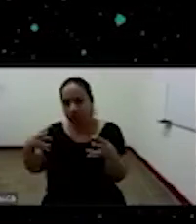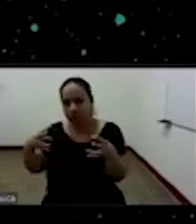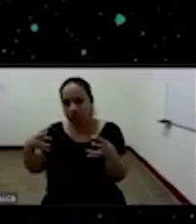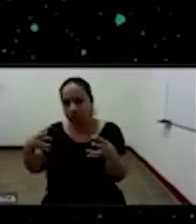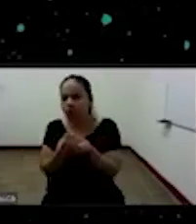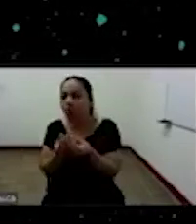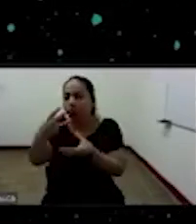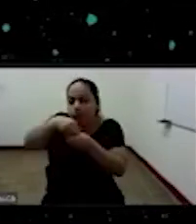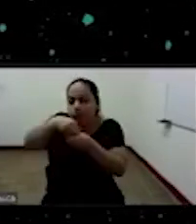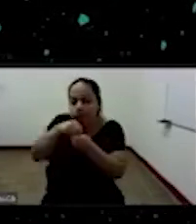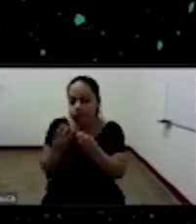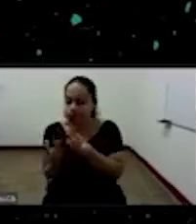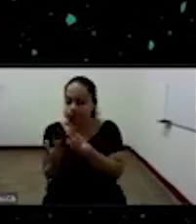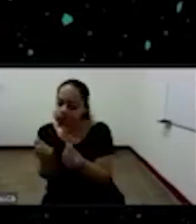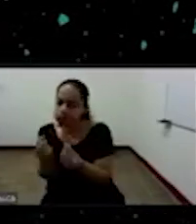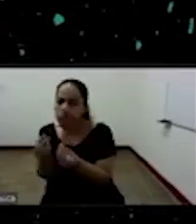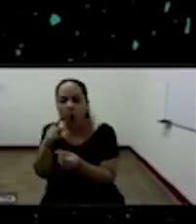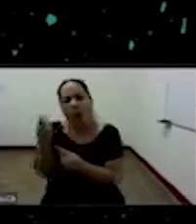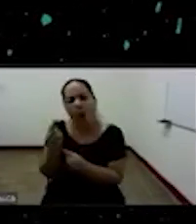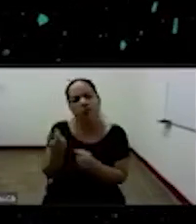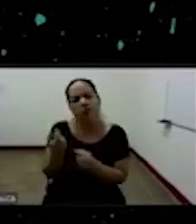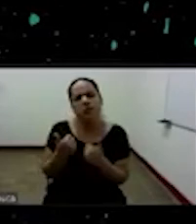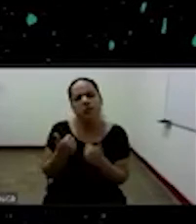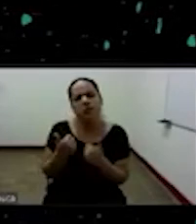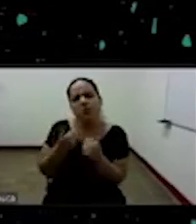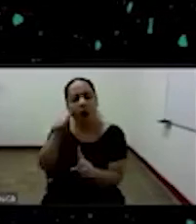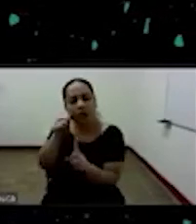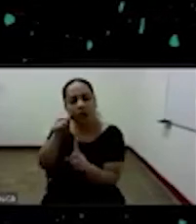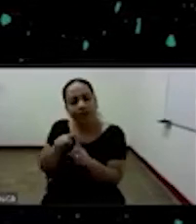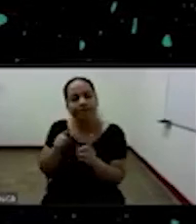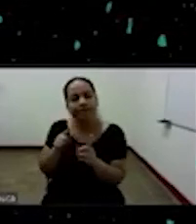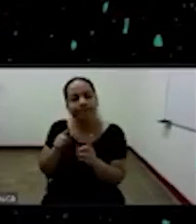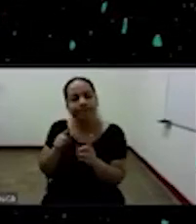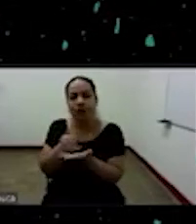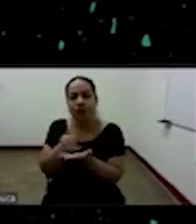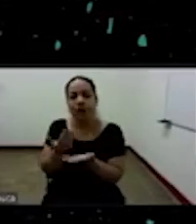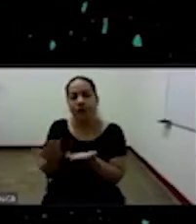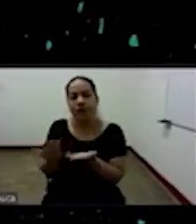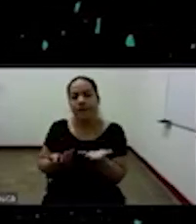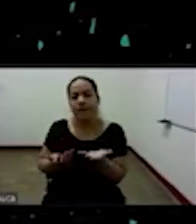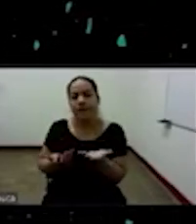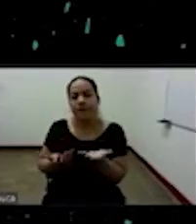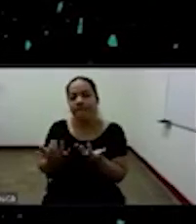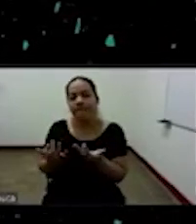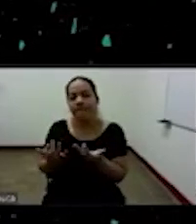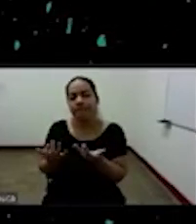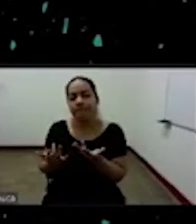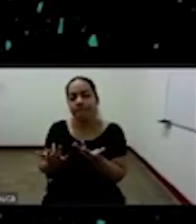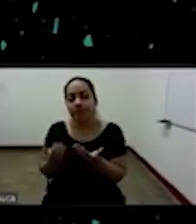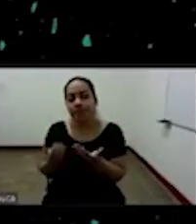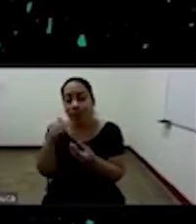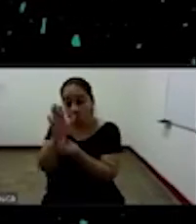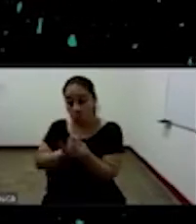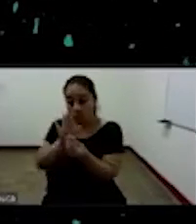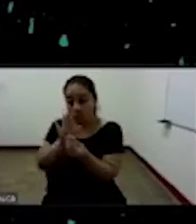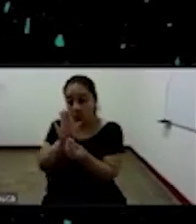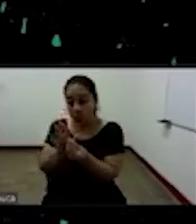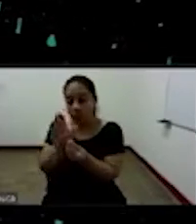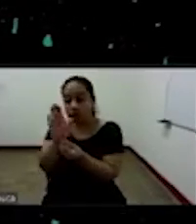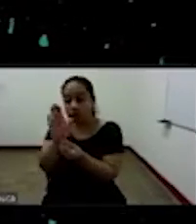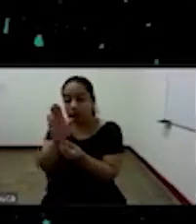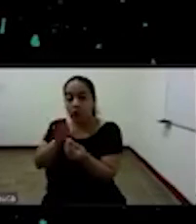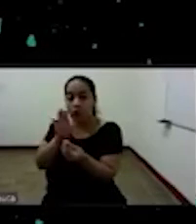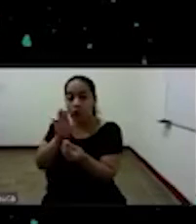y lo que busca es como eh que un colectivo eh una serie de